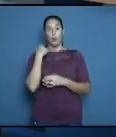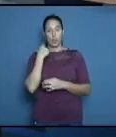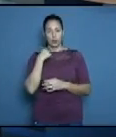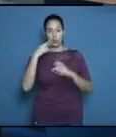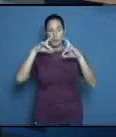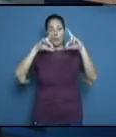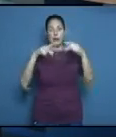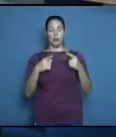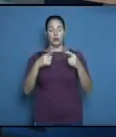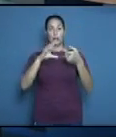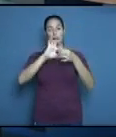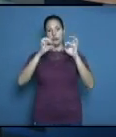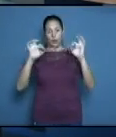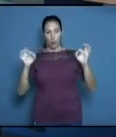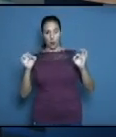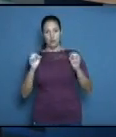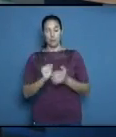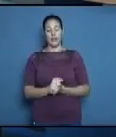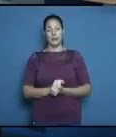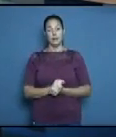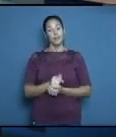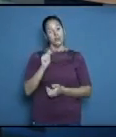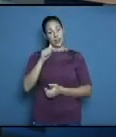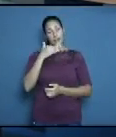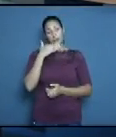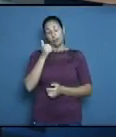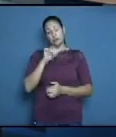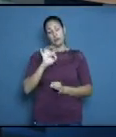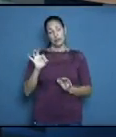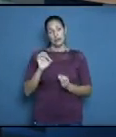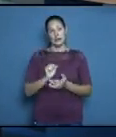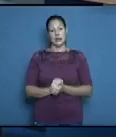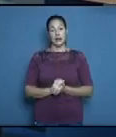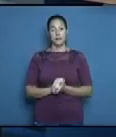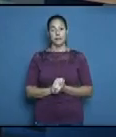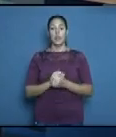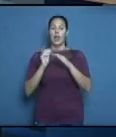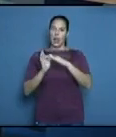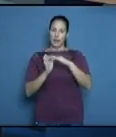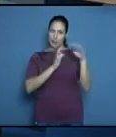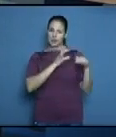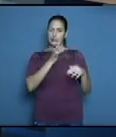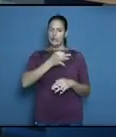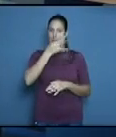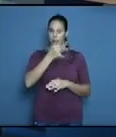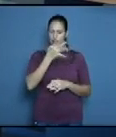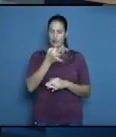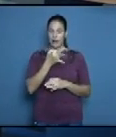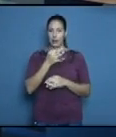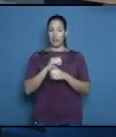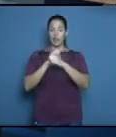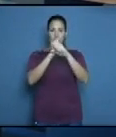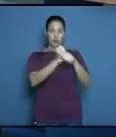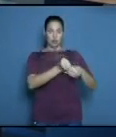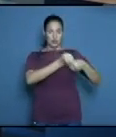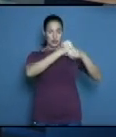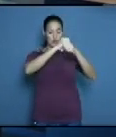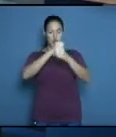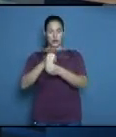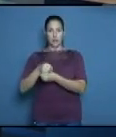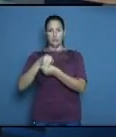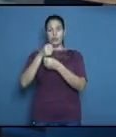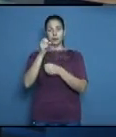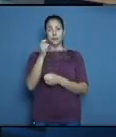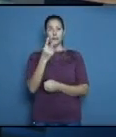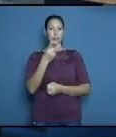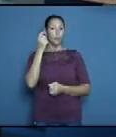opción de ver excelente deporte en las Olimpiadas les decía que amplia será la actividad en el canotaje pues la dupla de Caterin